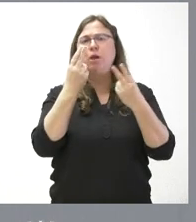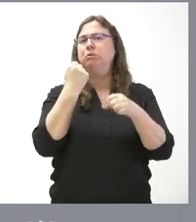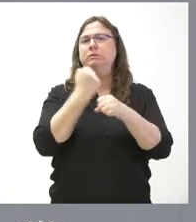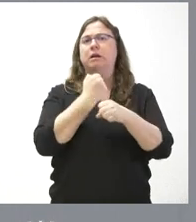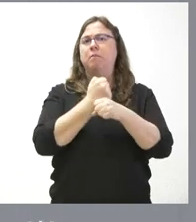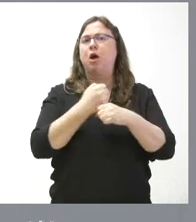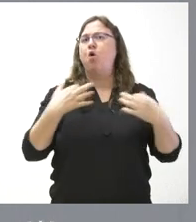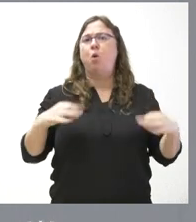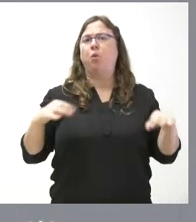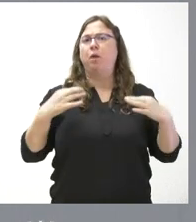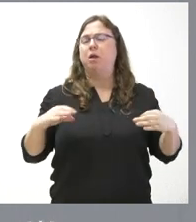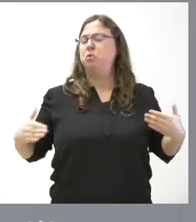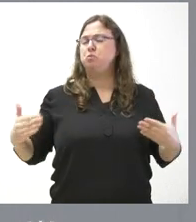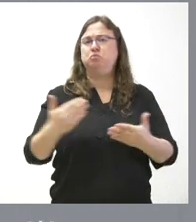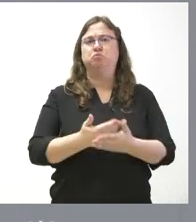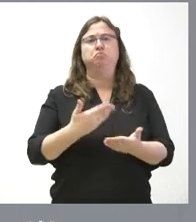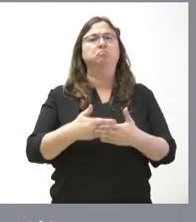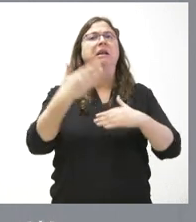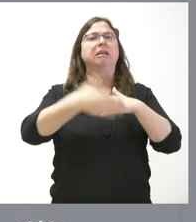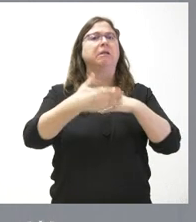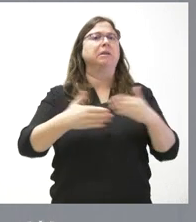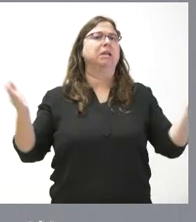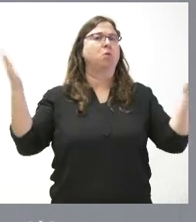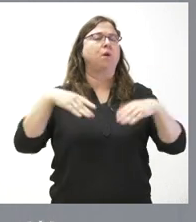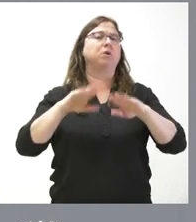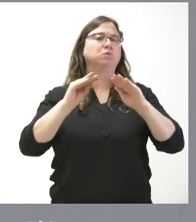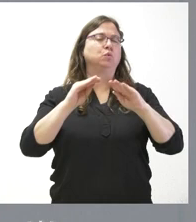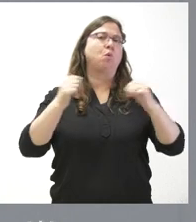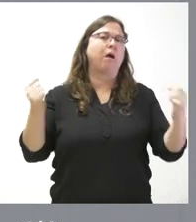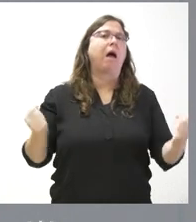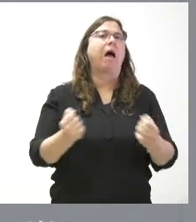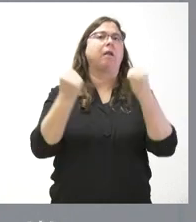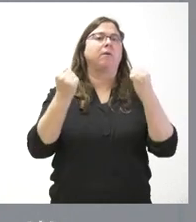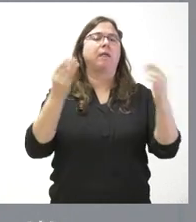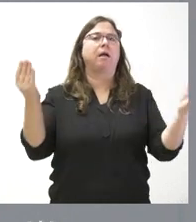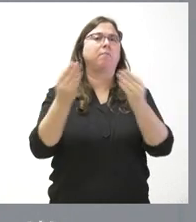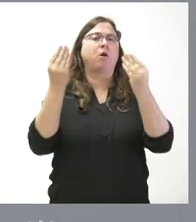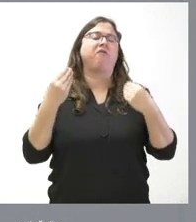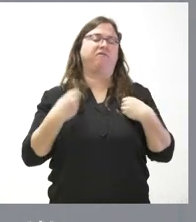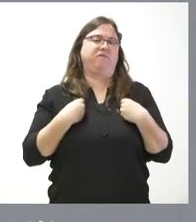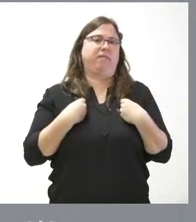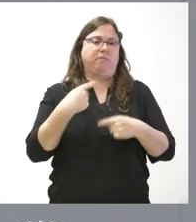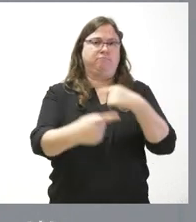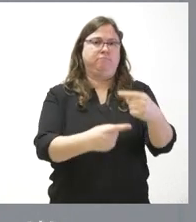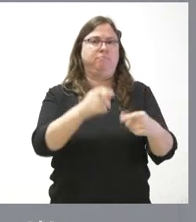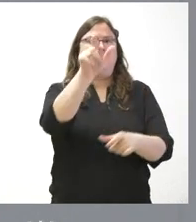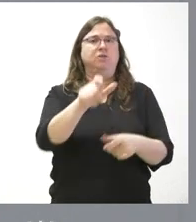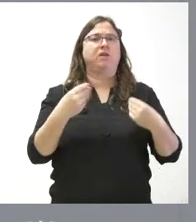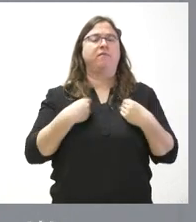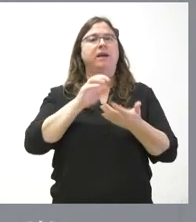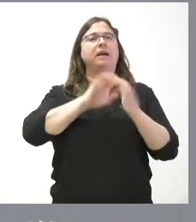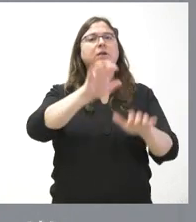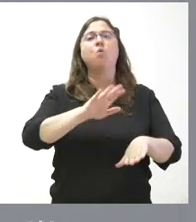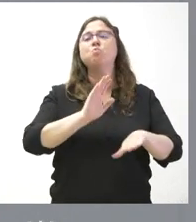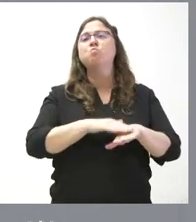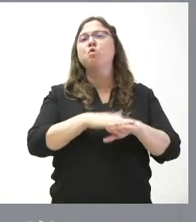ordinarias y no estamos limitados en nuestra actividad de mejora de la vida cotidiana de las personas de Castellón por